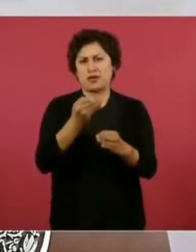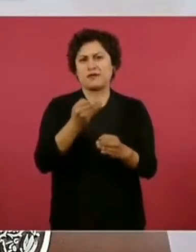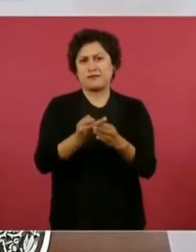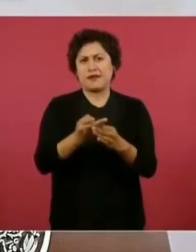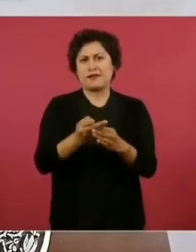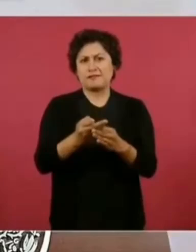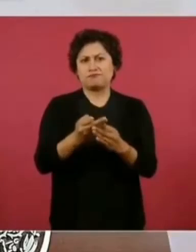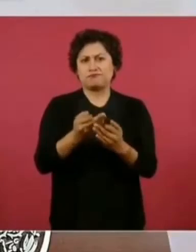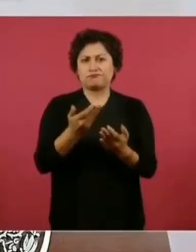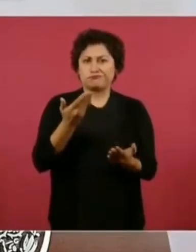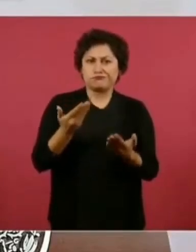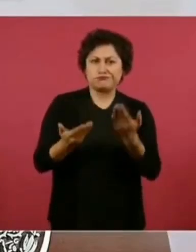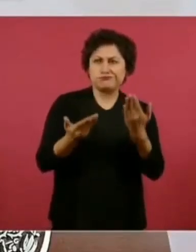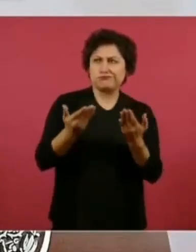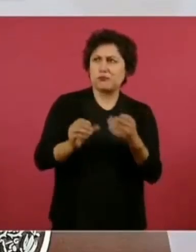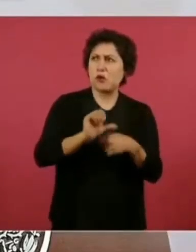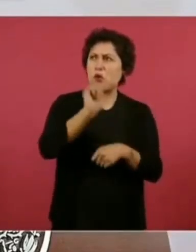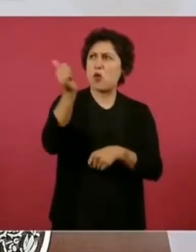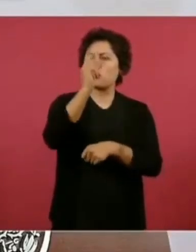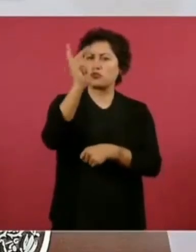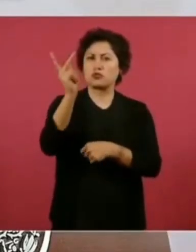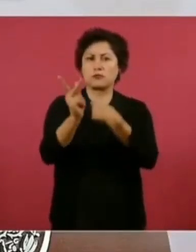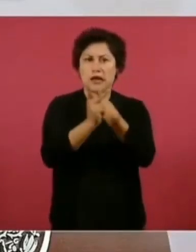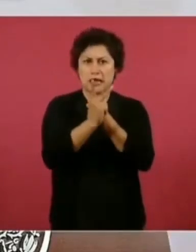tradiciones no hay